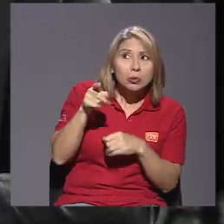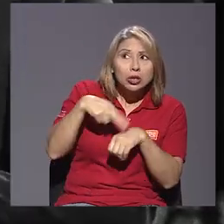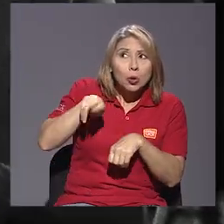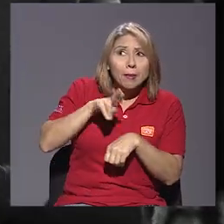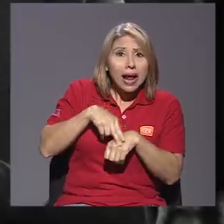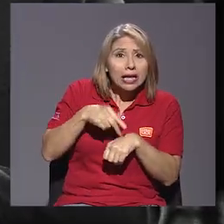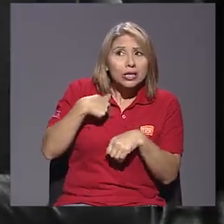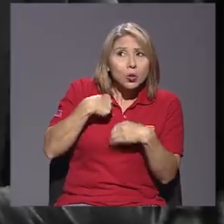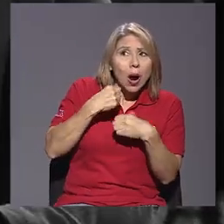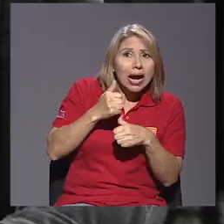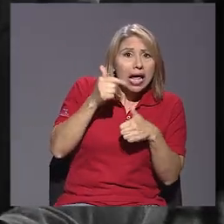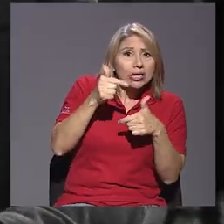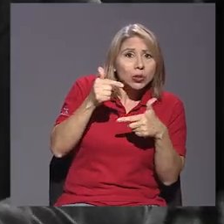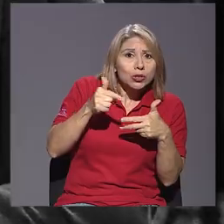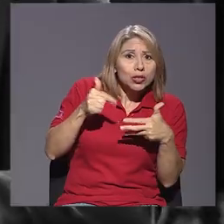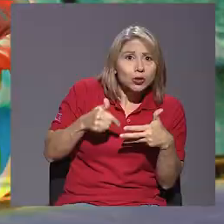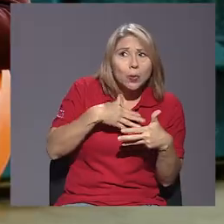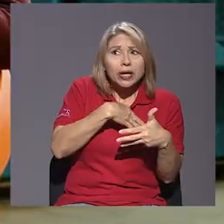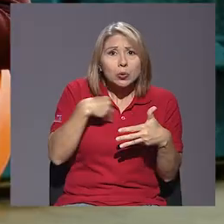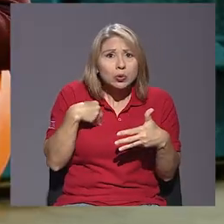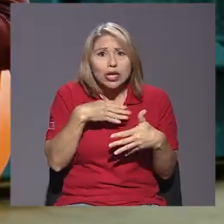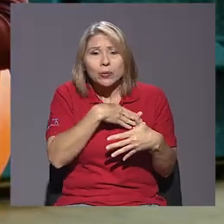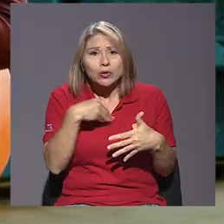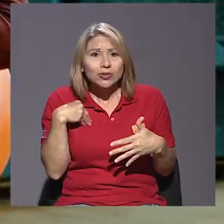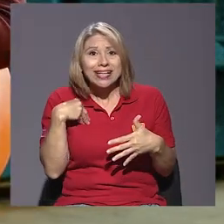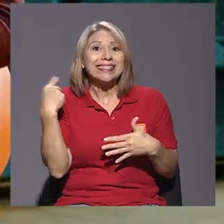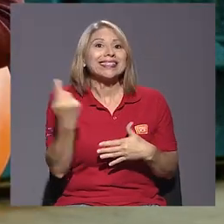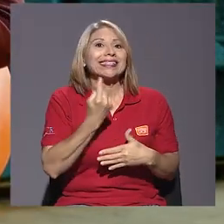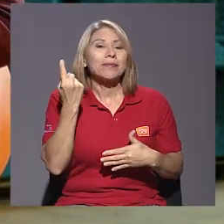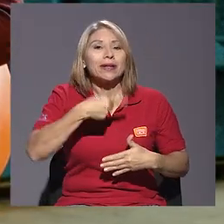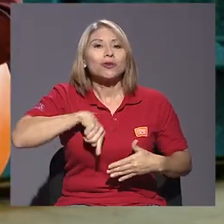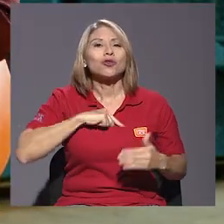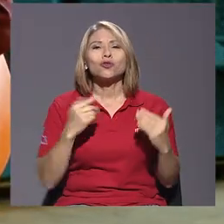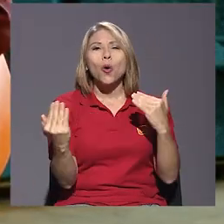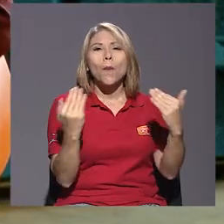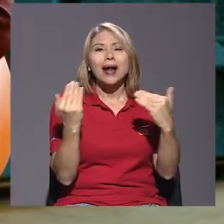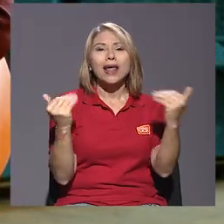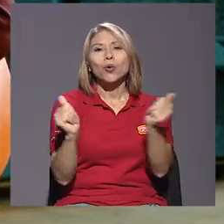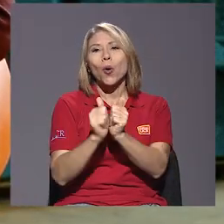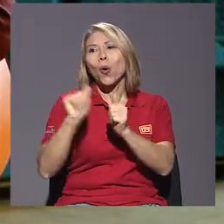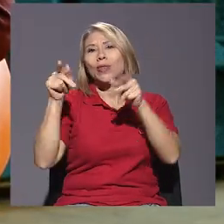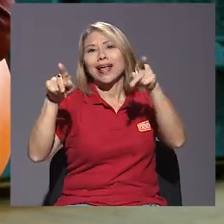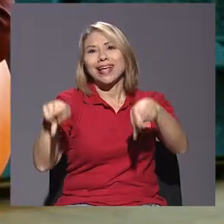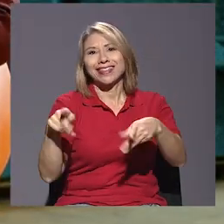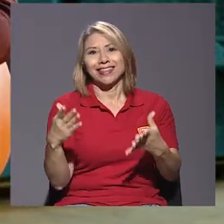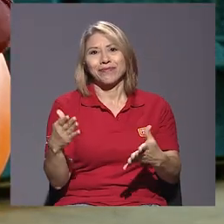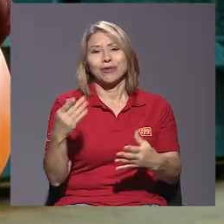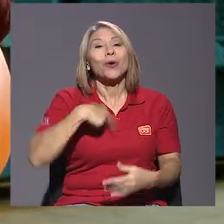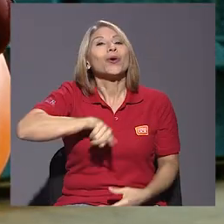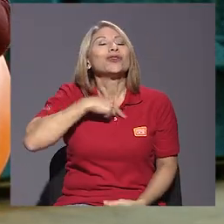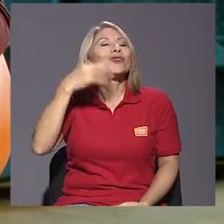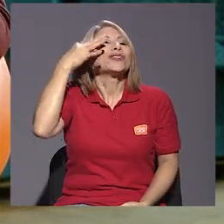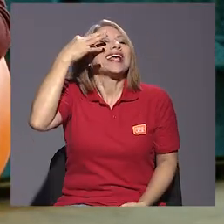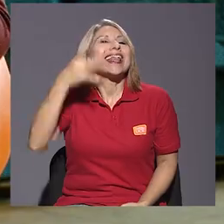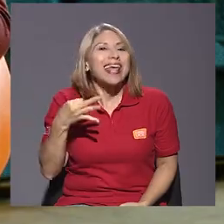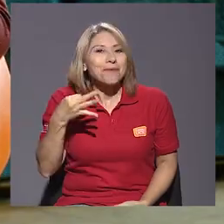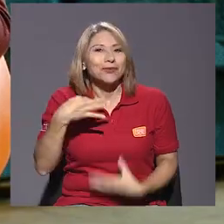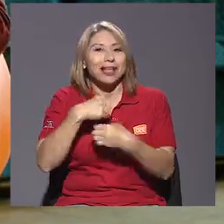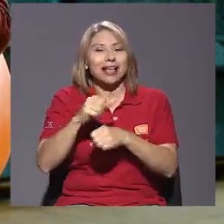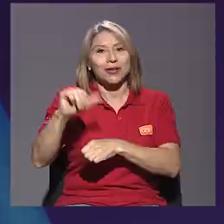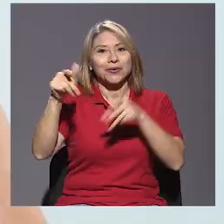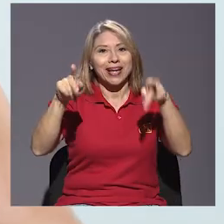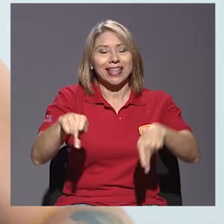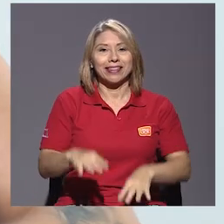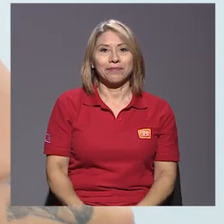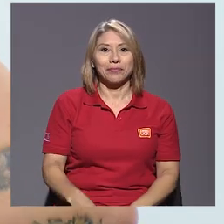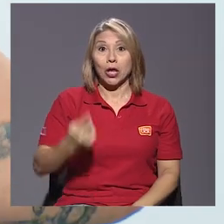esto, que me guste esto, que no me guste esto. Porque siempre nos estamos comparando con lo que está haciendo la otra gente o lo que creemos que está haciendo la